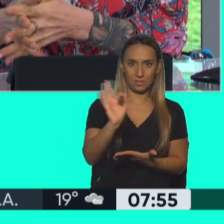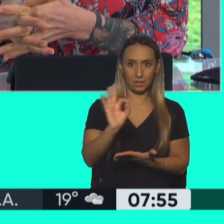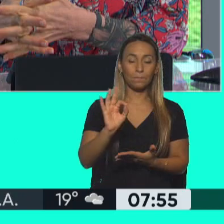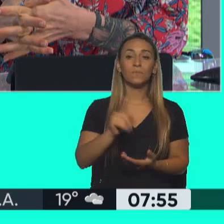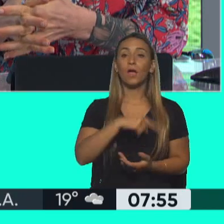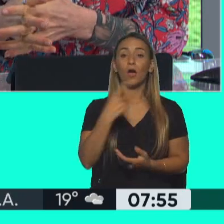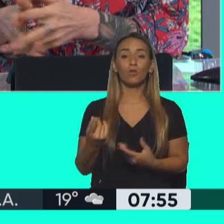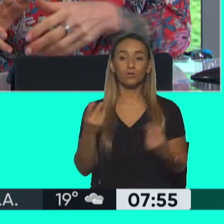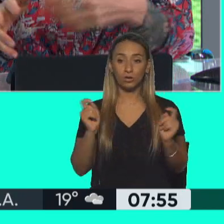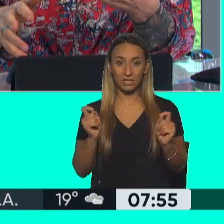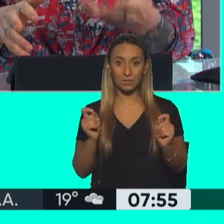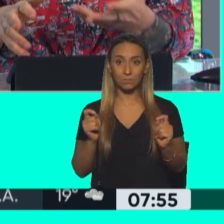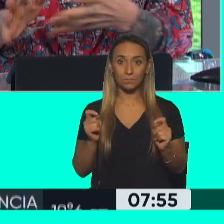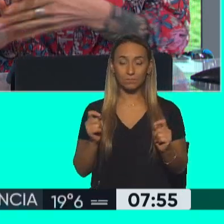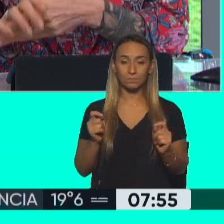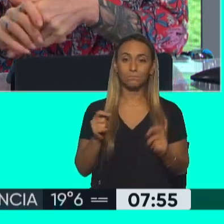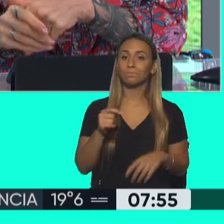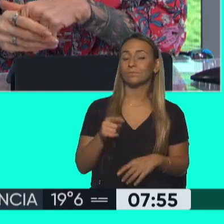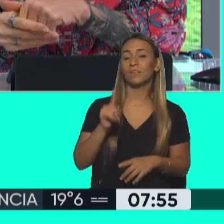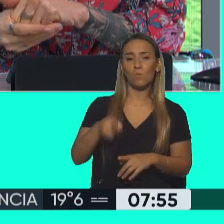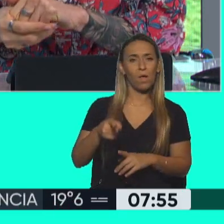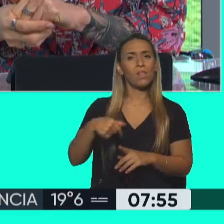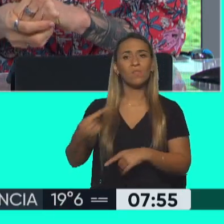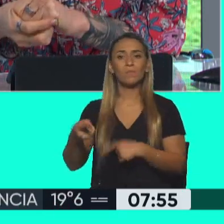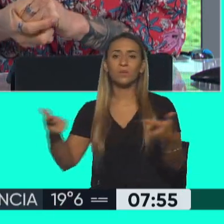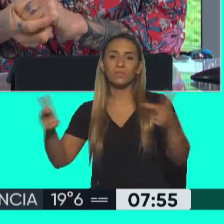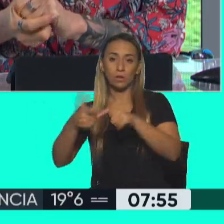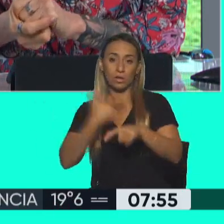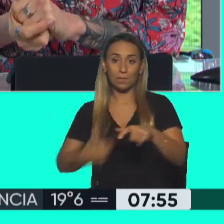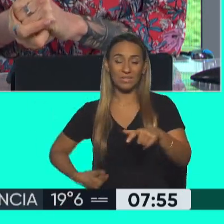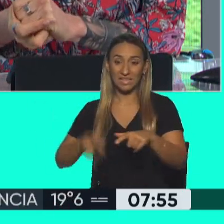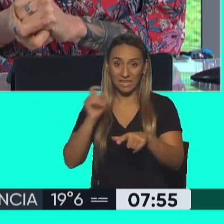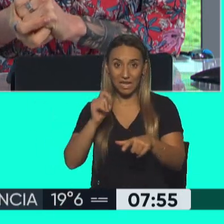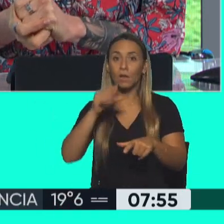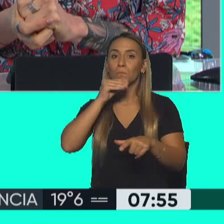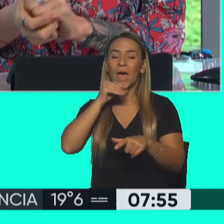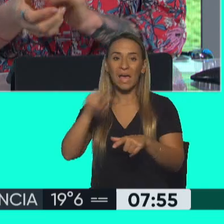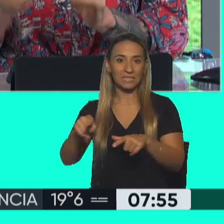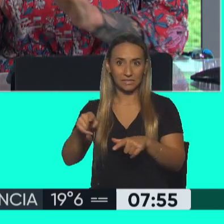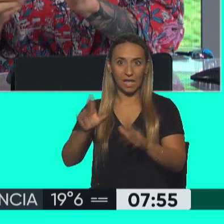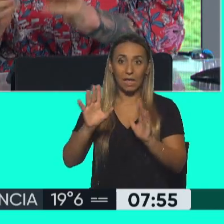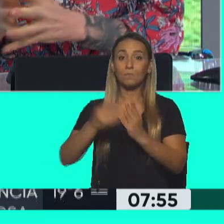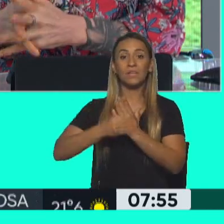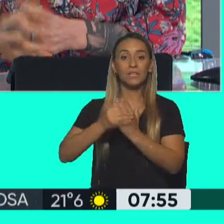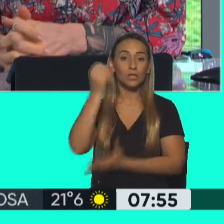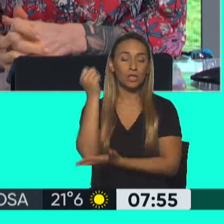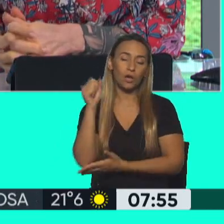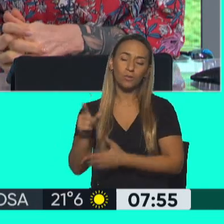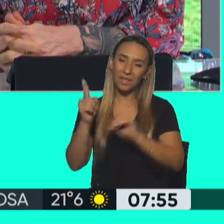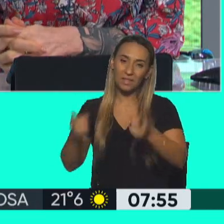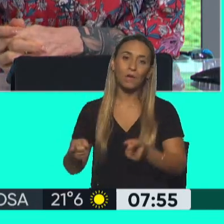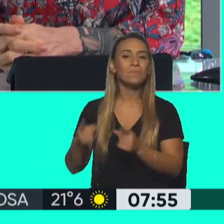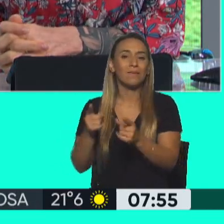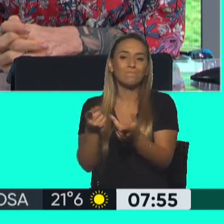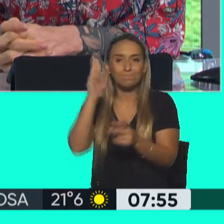Otra ausencia notable, aunque después se reunió con el primer mandatario, es la de Sergio Massa, el Ministro de Economía, que también por algunas cuestiones